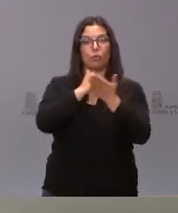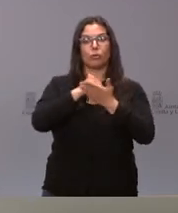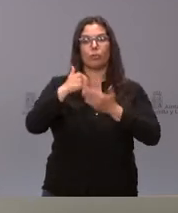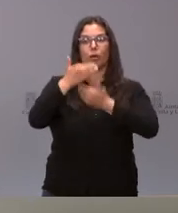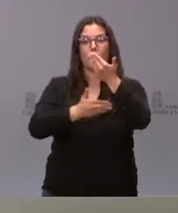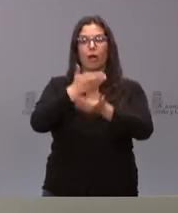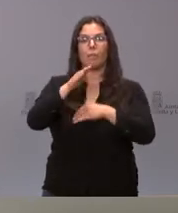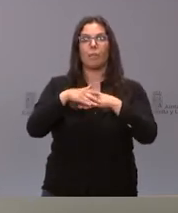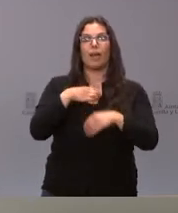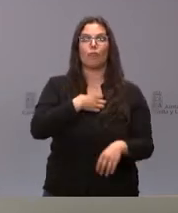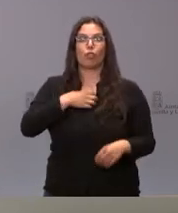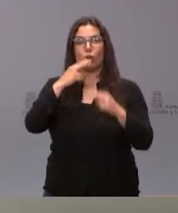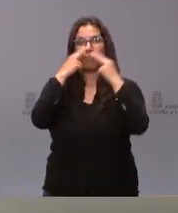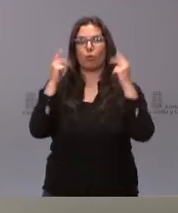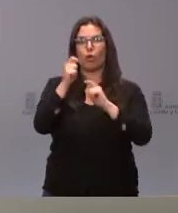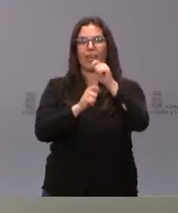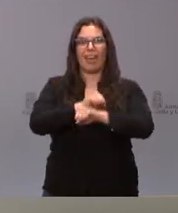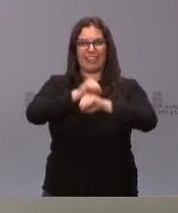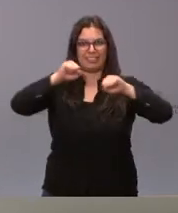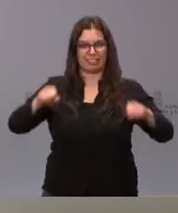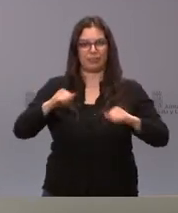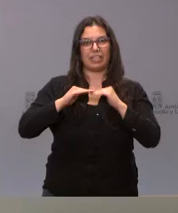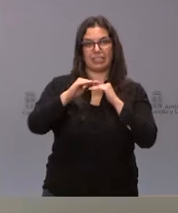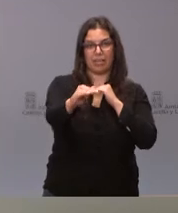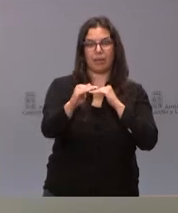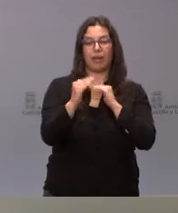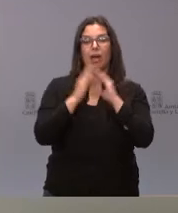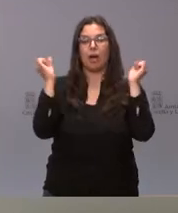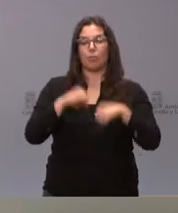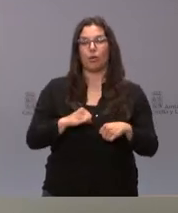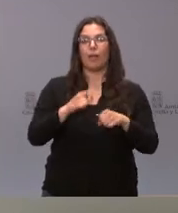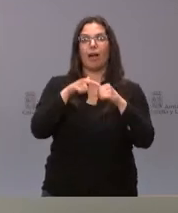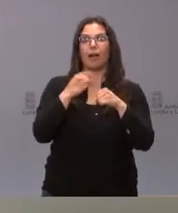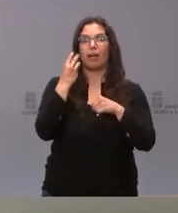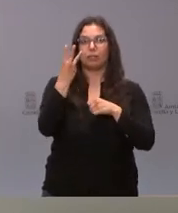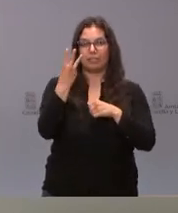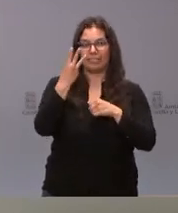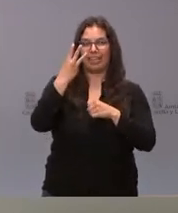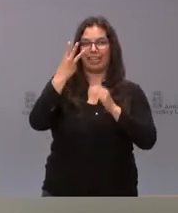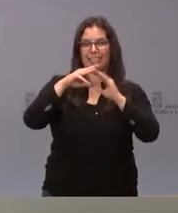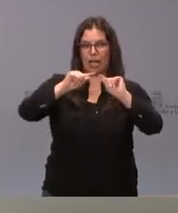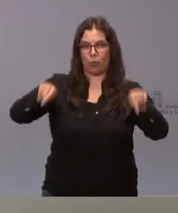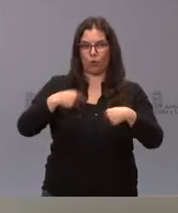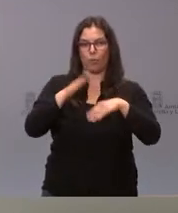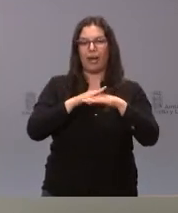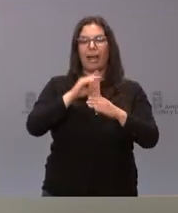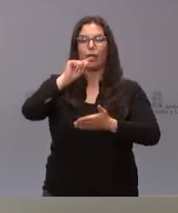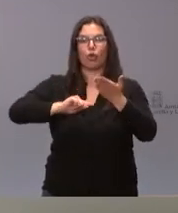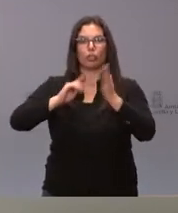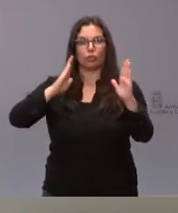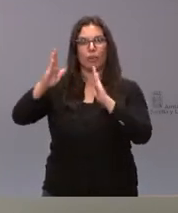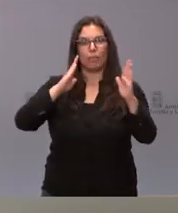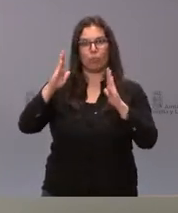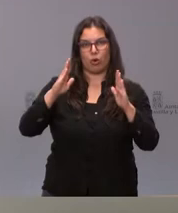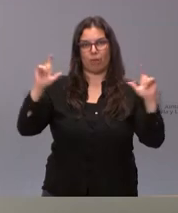del empleo público, aprobando, en este caso, tres acuerdos para la reducción de la temporalidad. Estamos hablando de acuerdos que